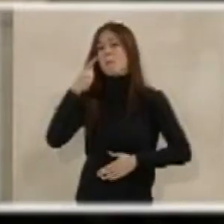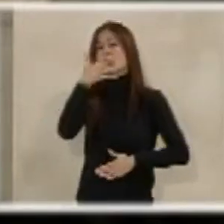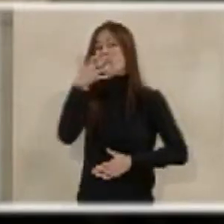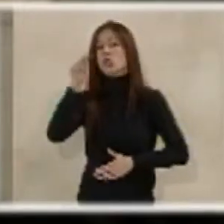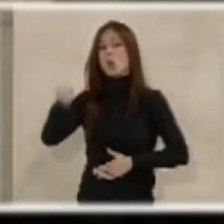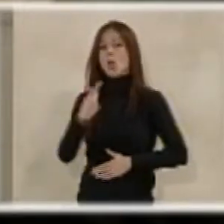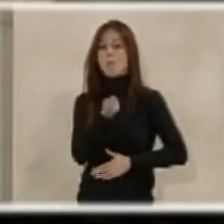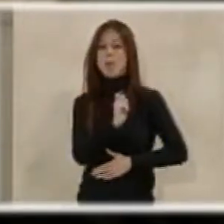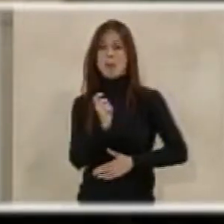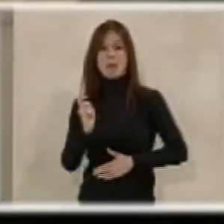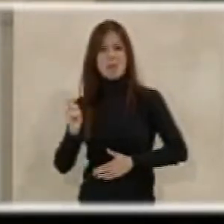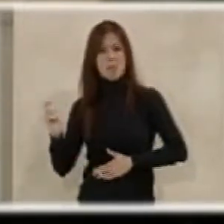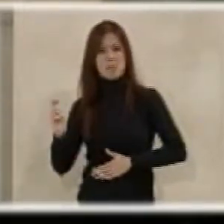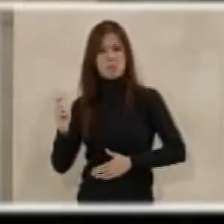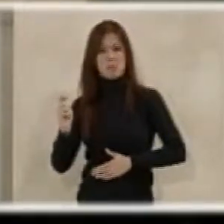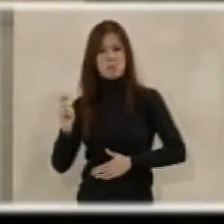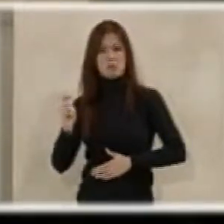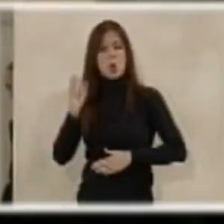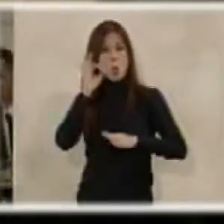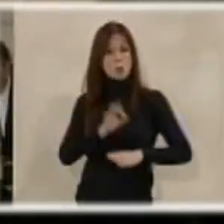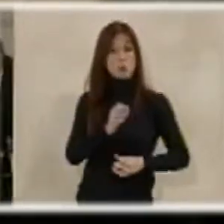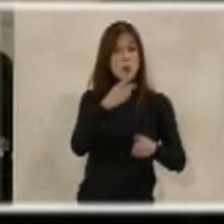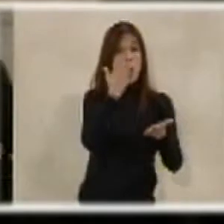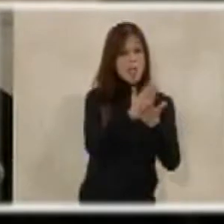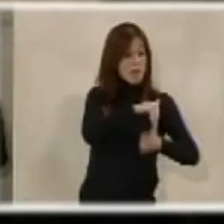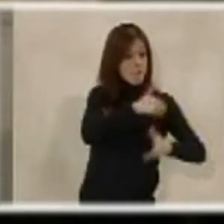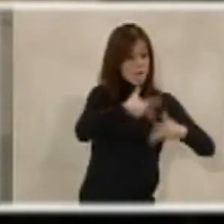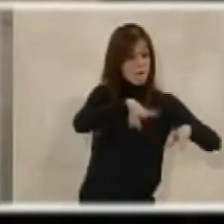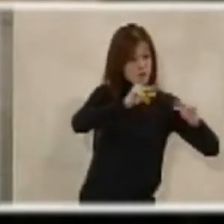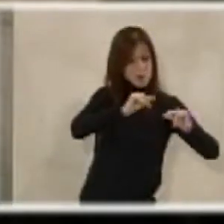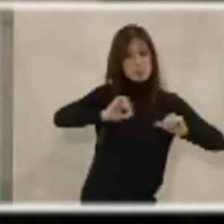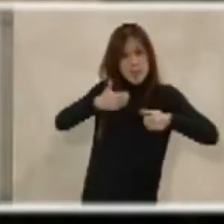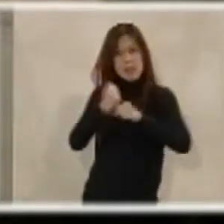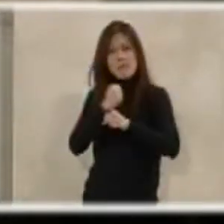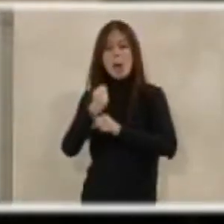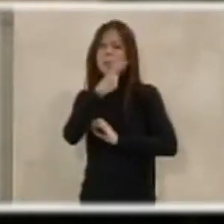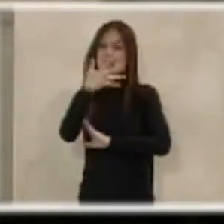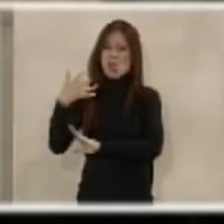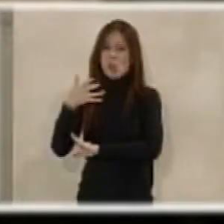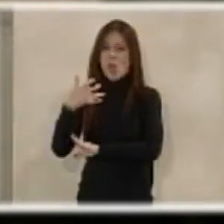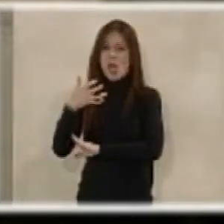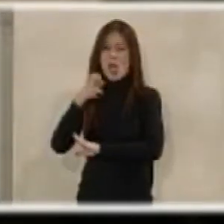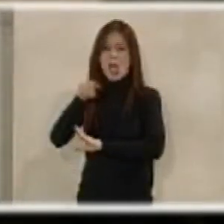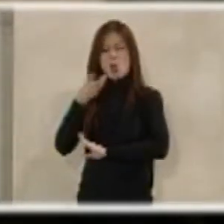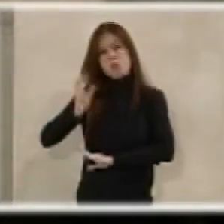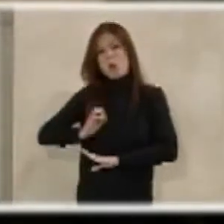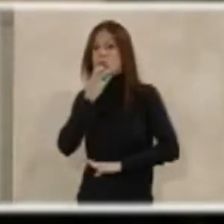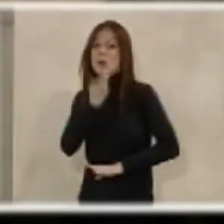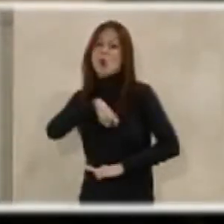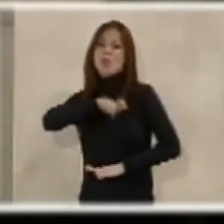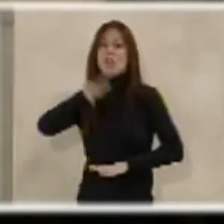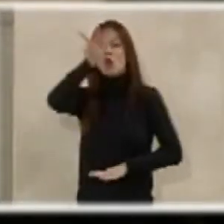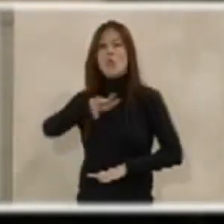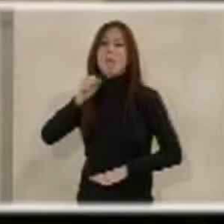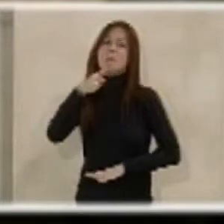.500 euros aproximadamente cuando sale de la academia. Un poco más, la Policía Nacional, entre 1.500